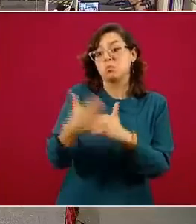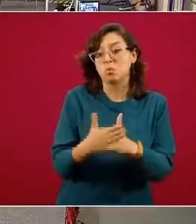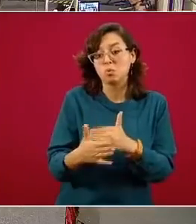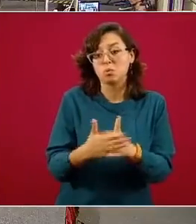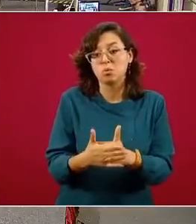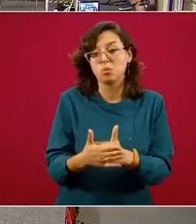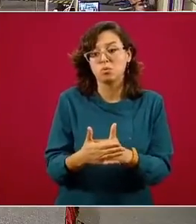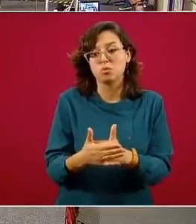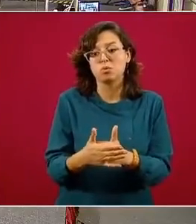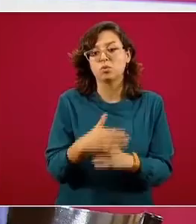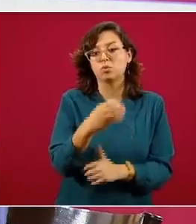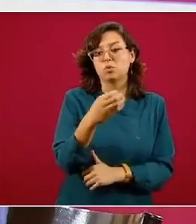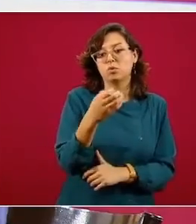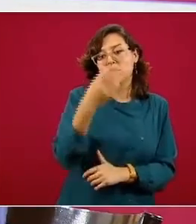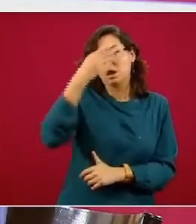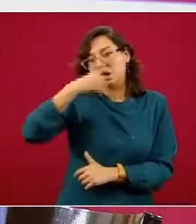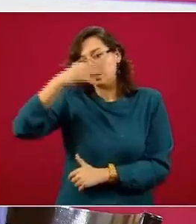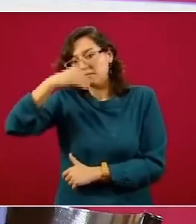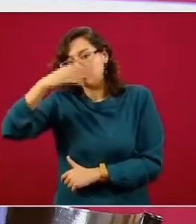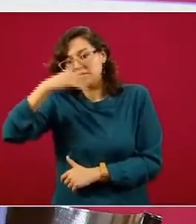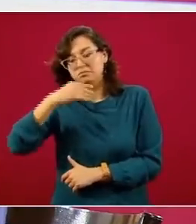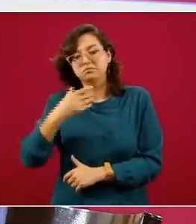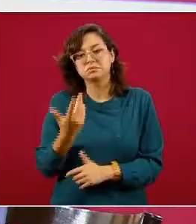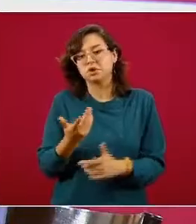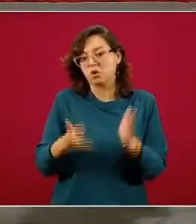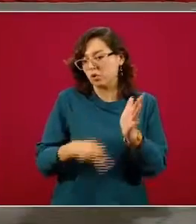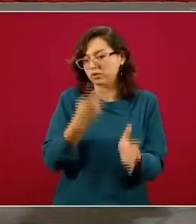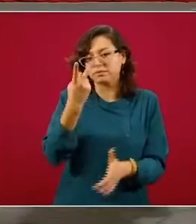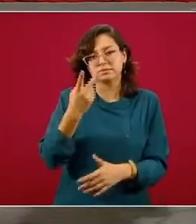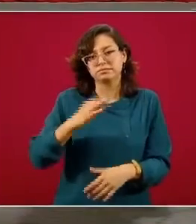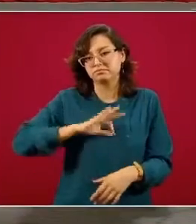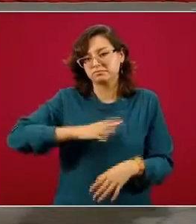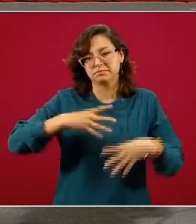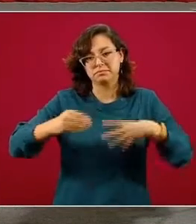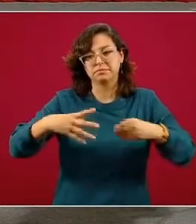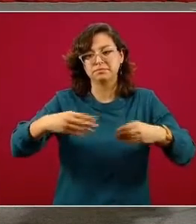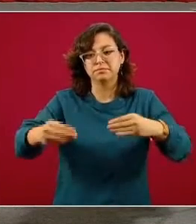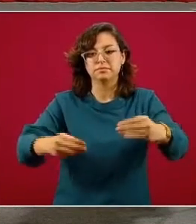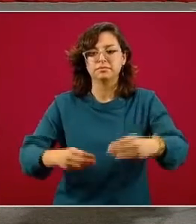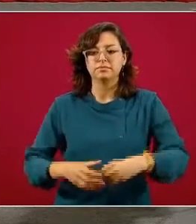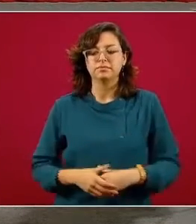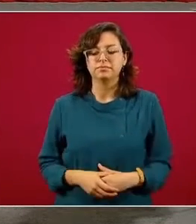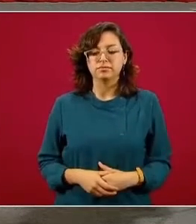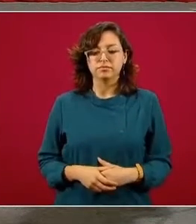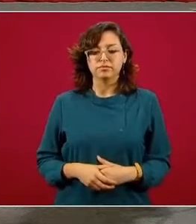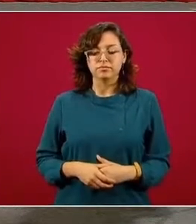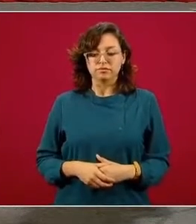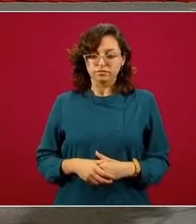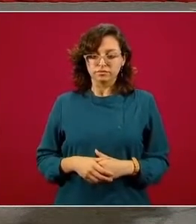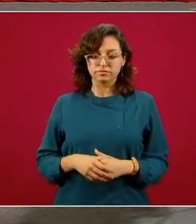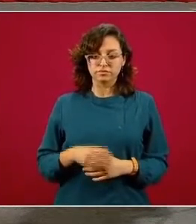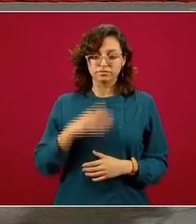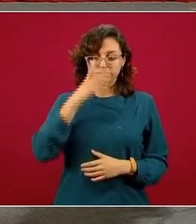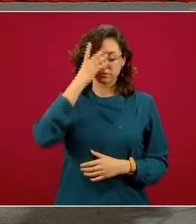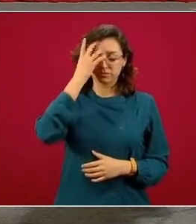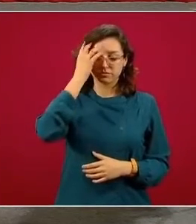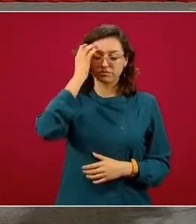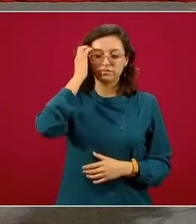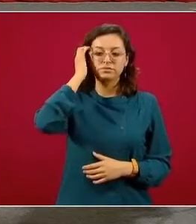conjuntamente con la influenza ¿y qué es lo que planean? va a continuar la reconversión?